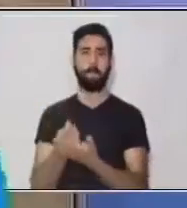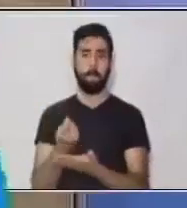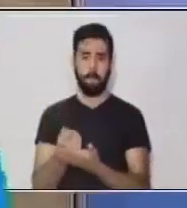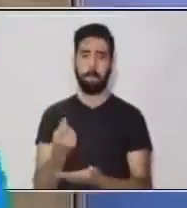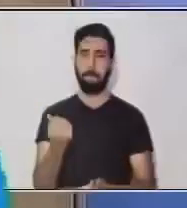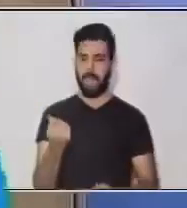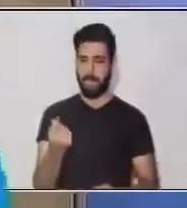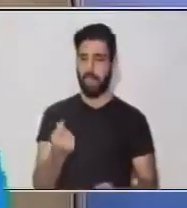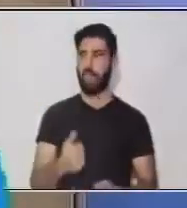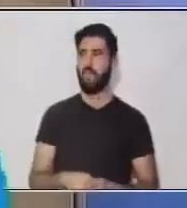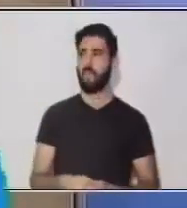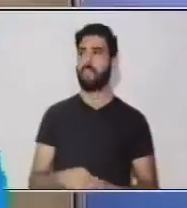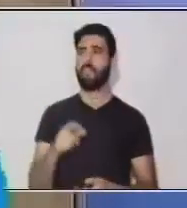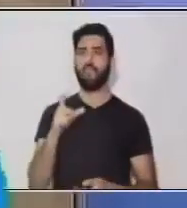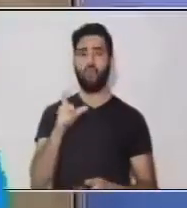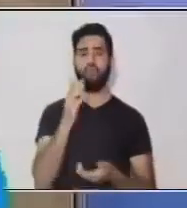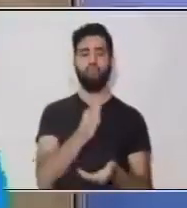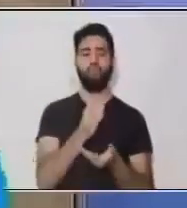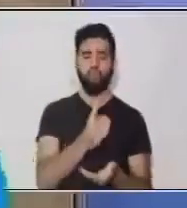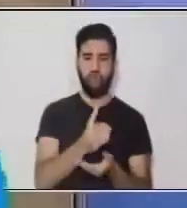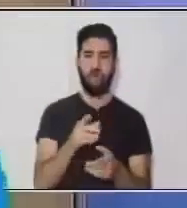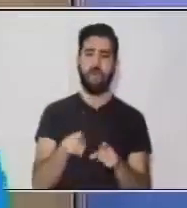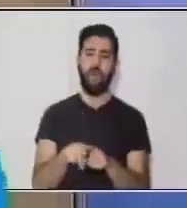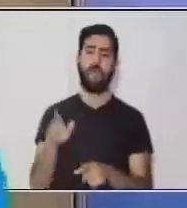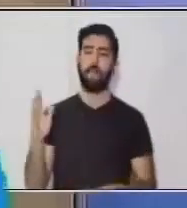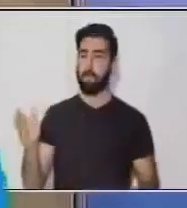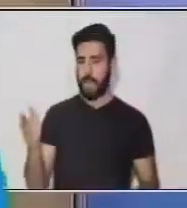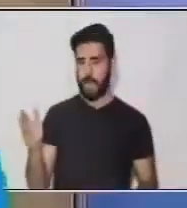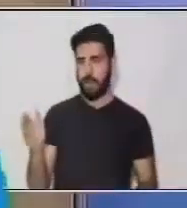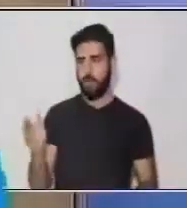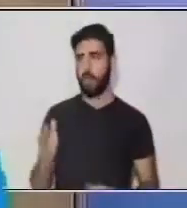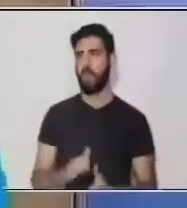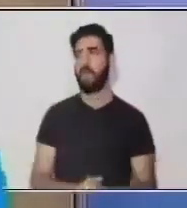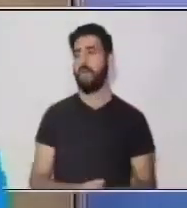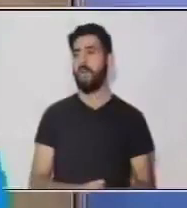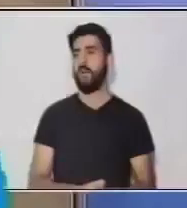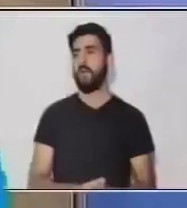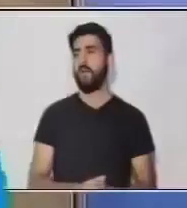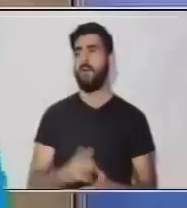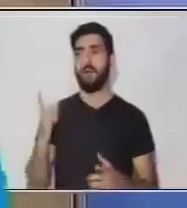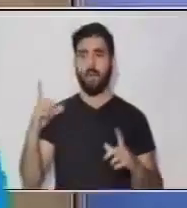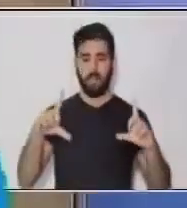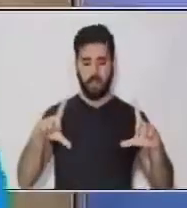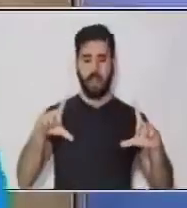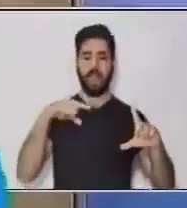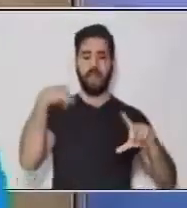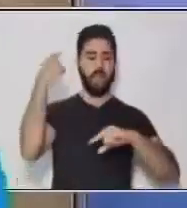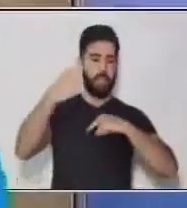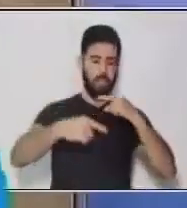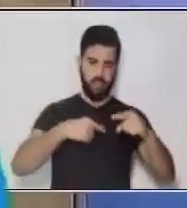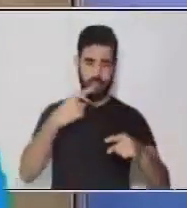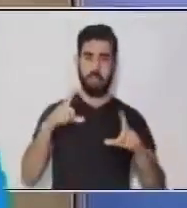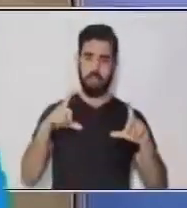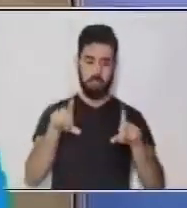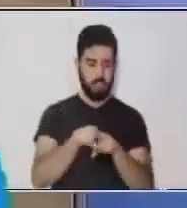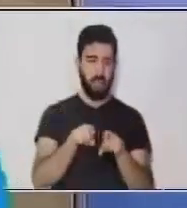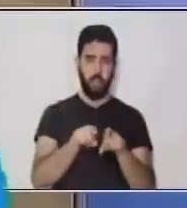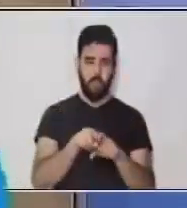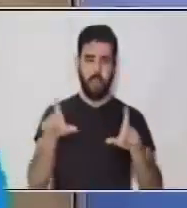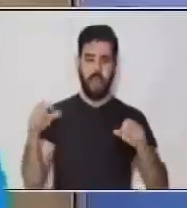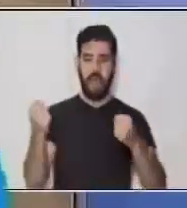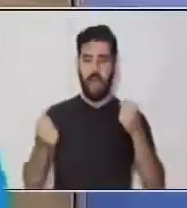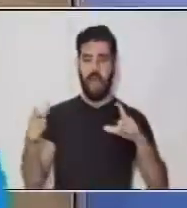¿Verdad? Chucho... Es igual a... Perro... Neumático... A llanta... Muy